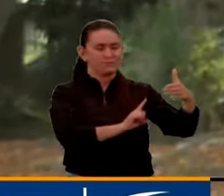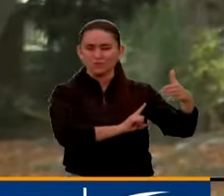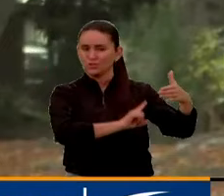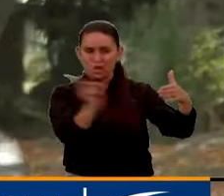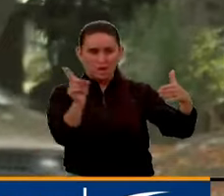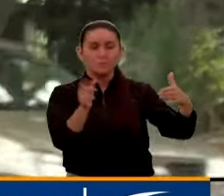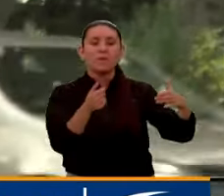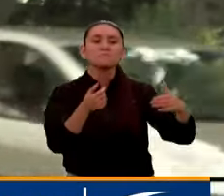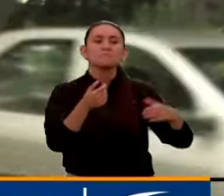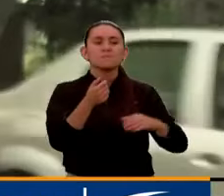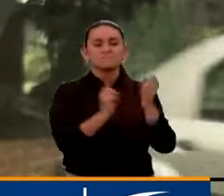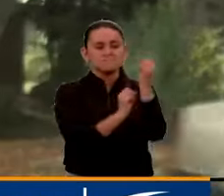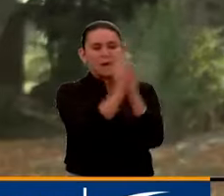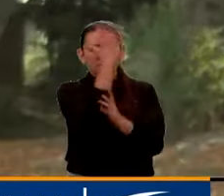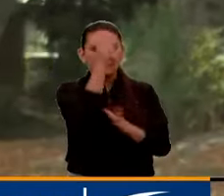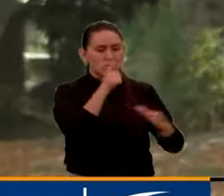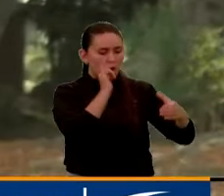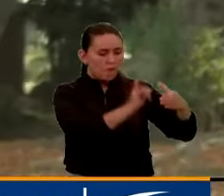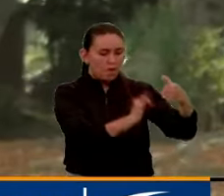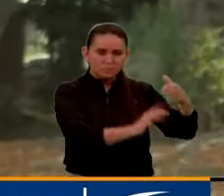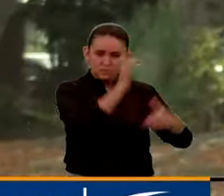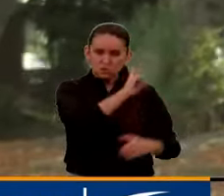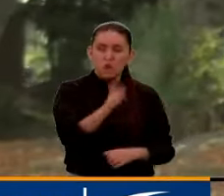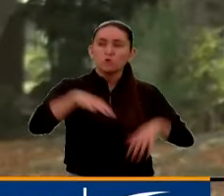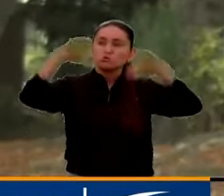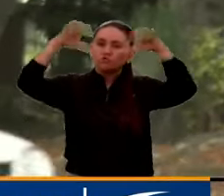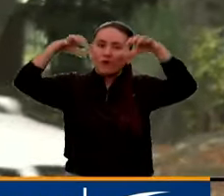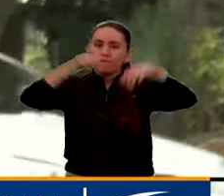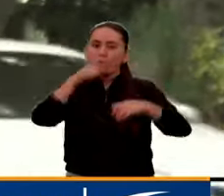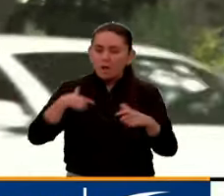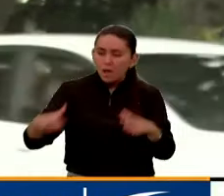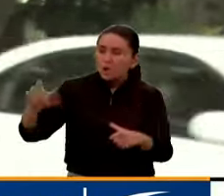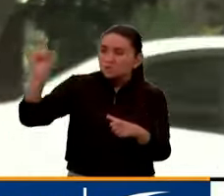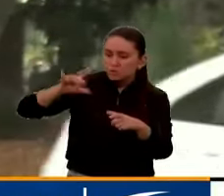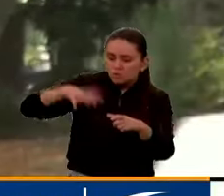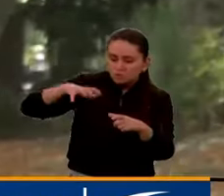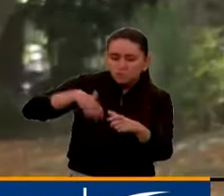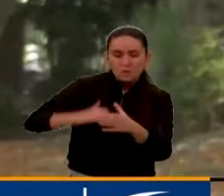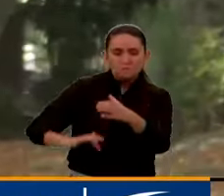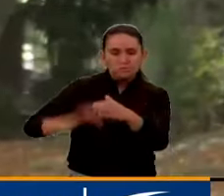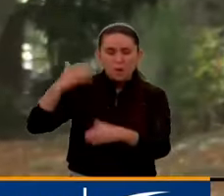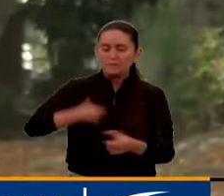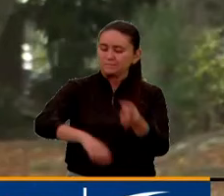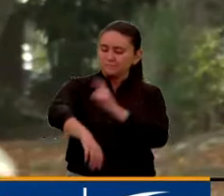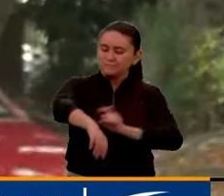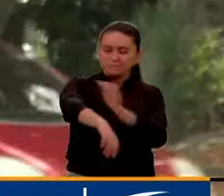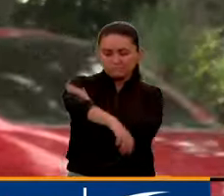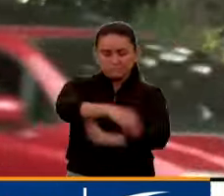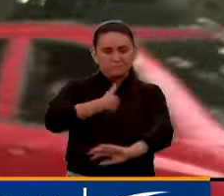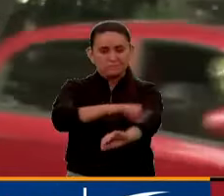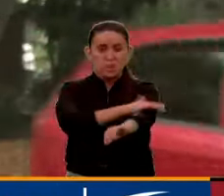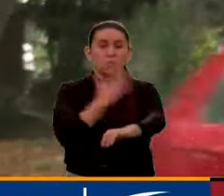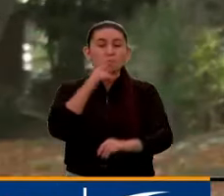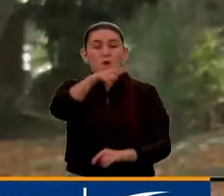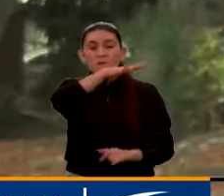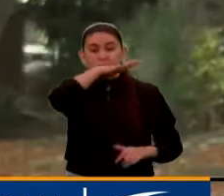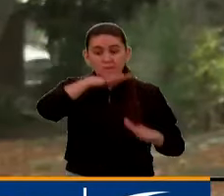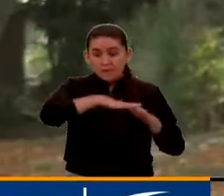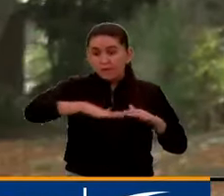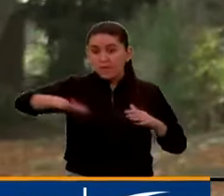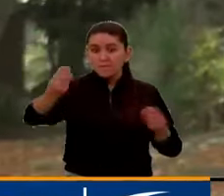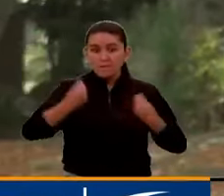materas, eliminar el agua estancada de lluvias, usar repelente constantemente y si usted vive en zona rural es fundamental que